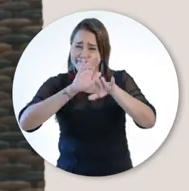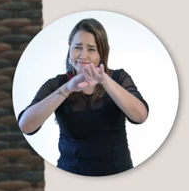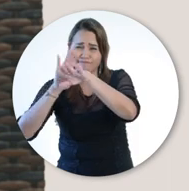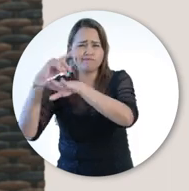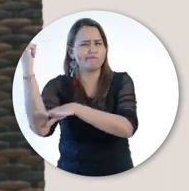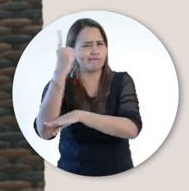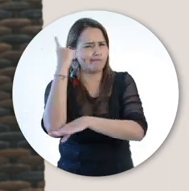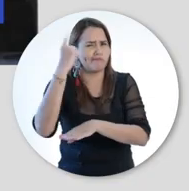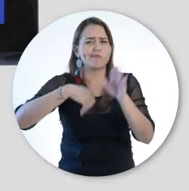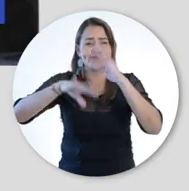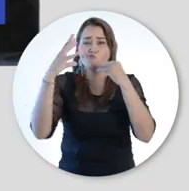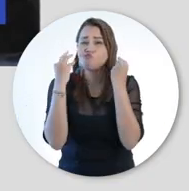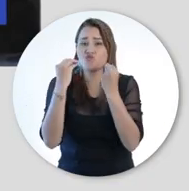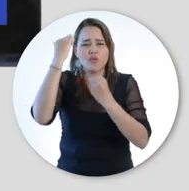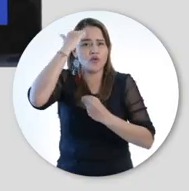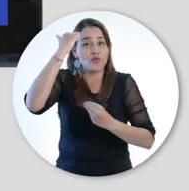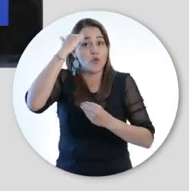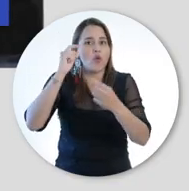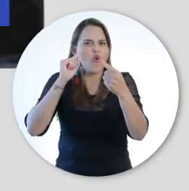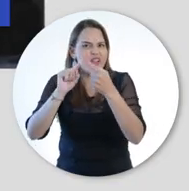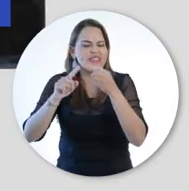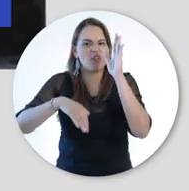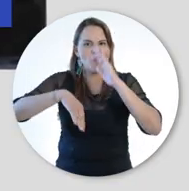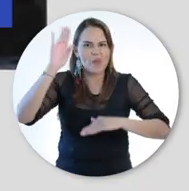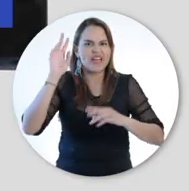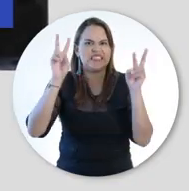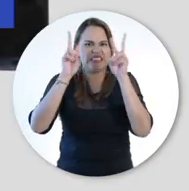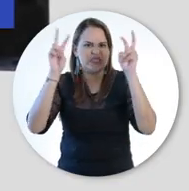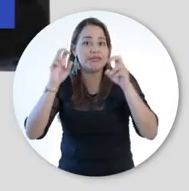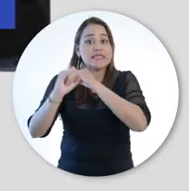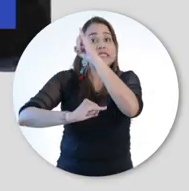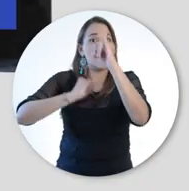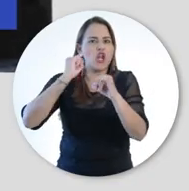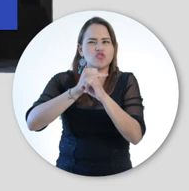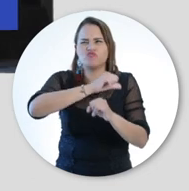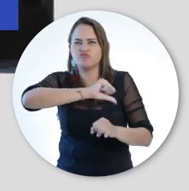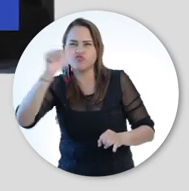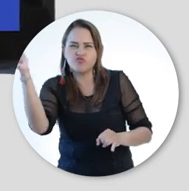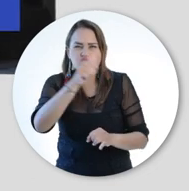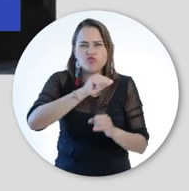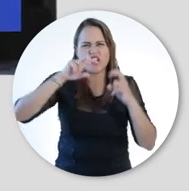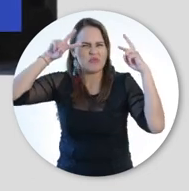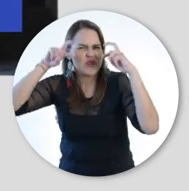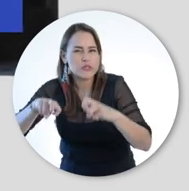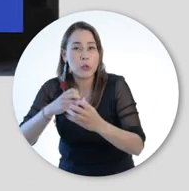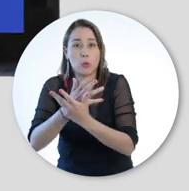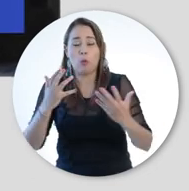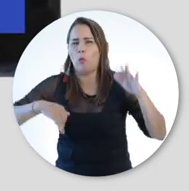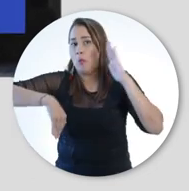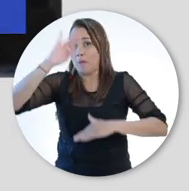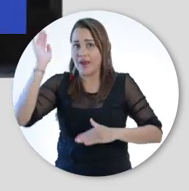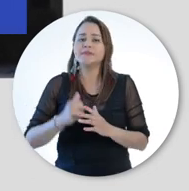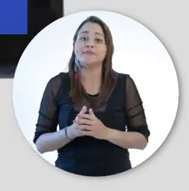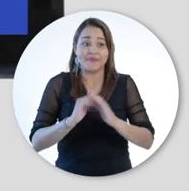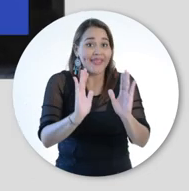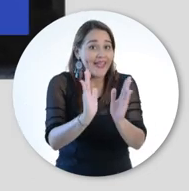Muchos profesores han tenido la oportunidad de potenciar sus conocimientos en movilidades de formación internacional y en investigación Además,